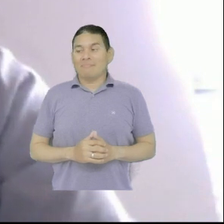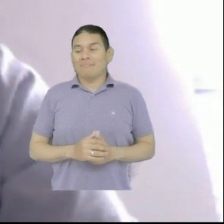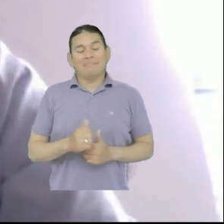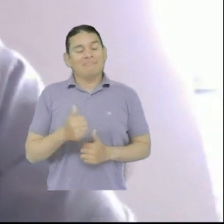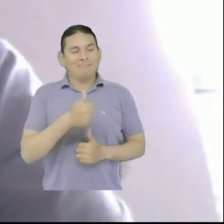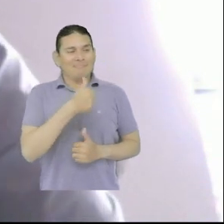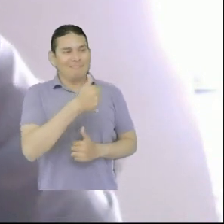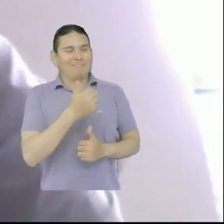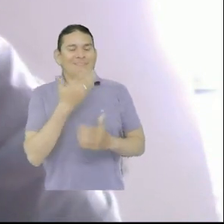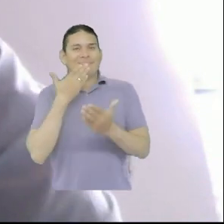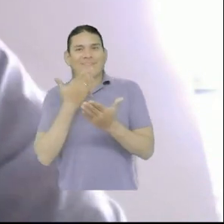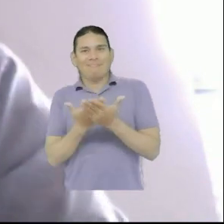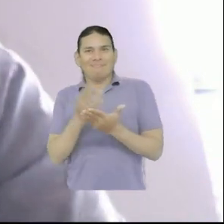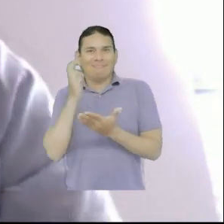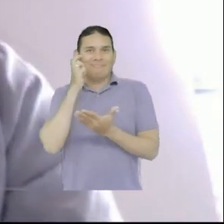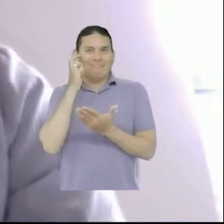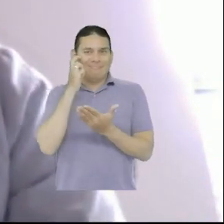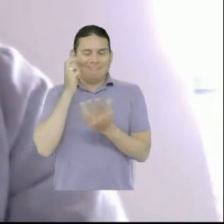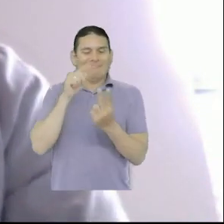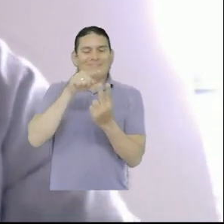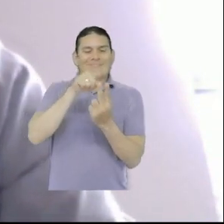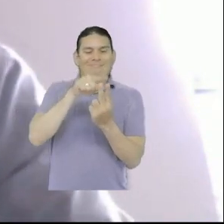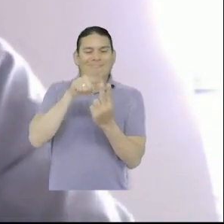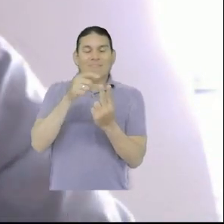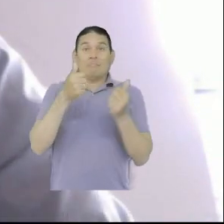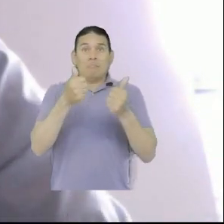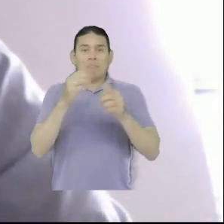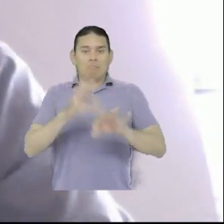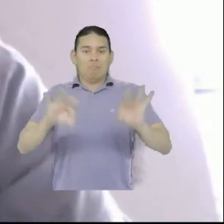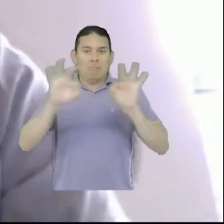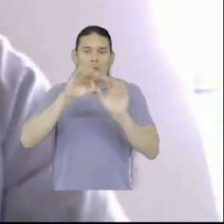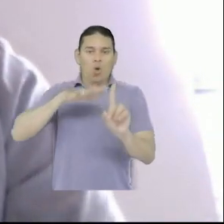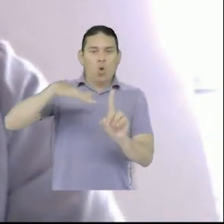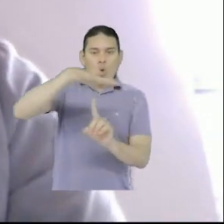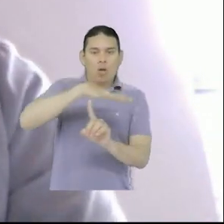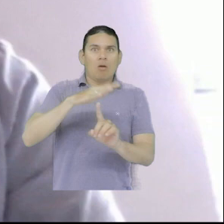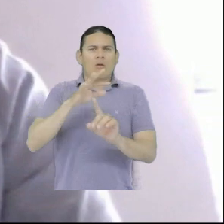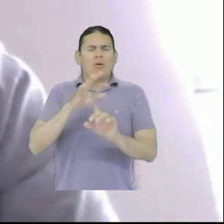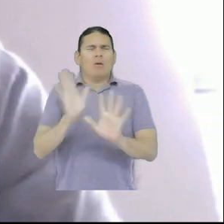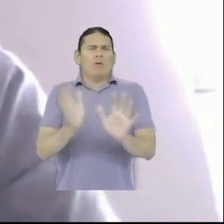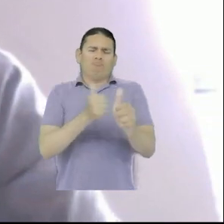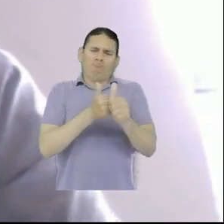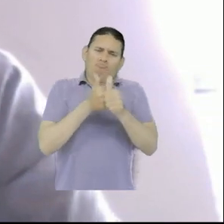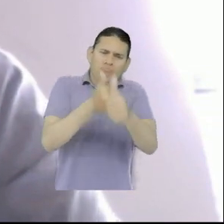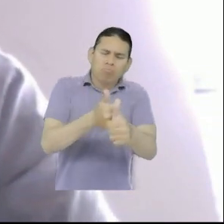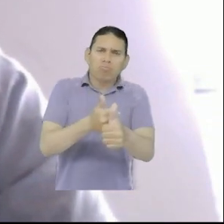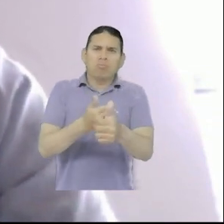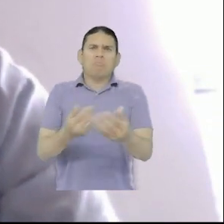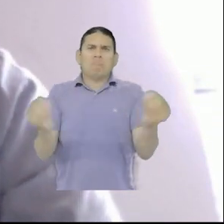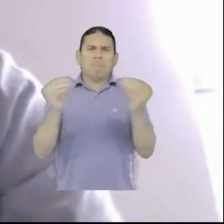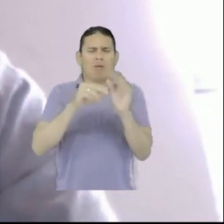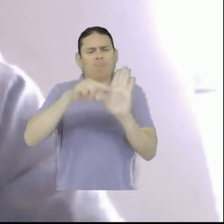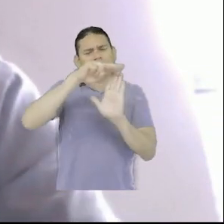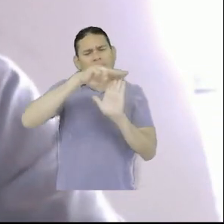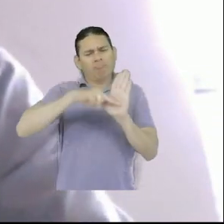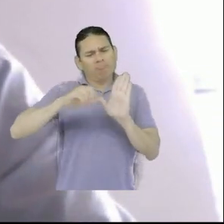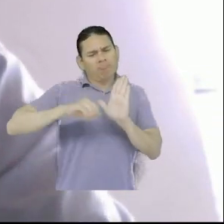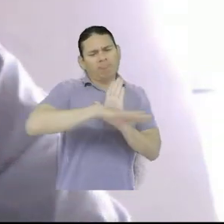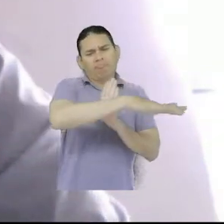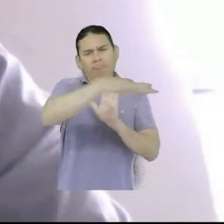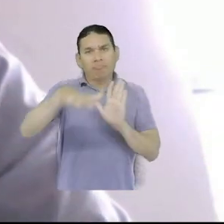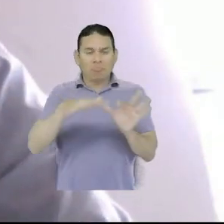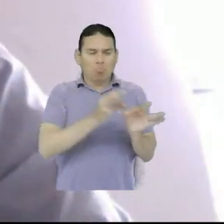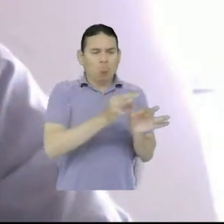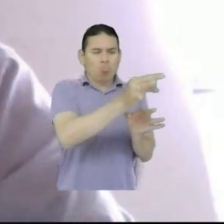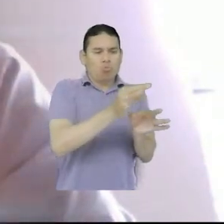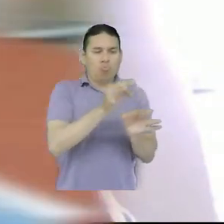Genial César. Bueno, ya damos un pequeño contexto de la importancia que ha tenido este acompañamiento para la generación de políticas públicas en